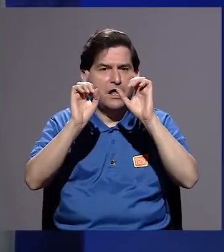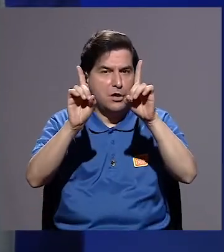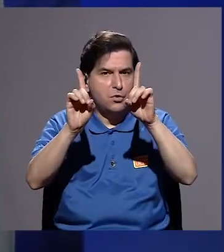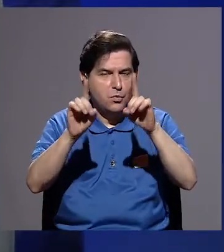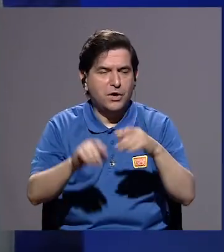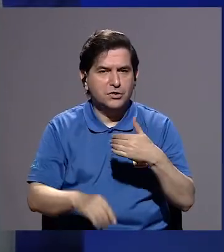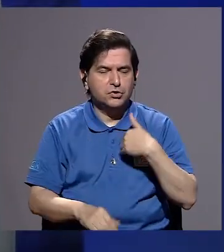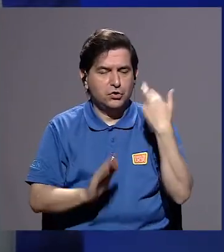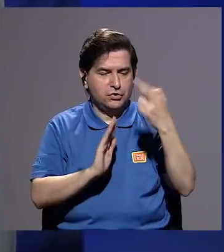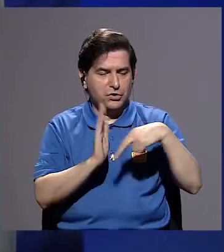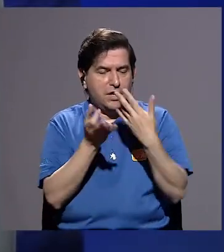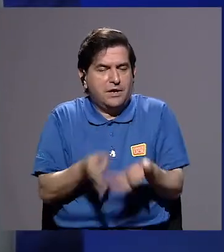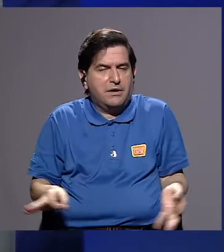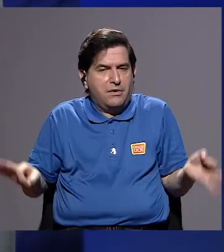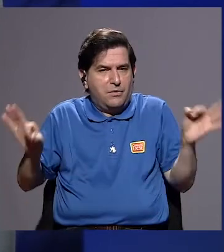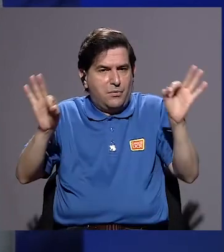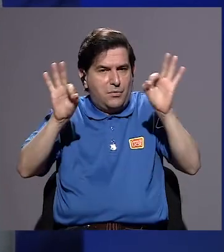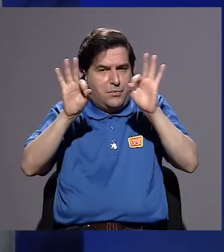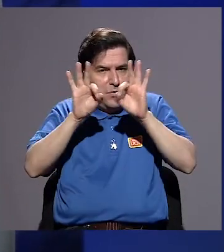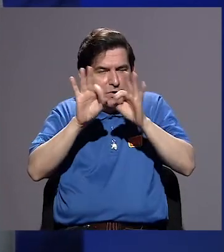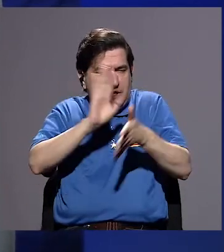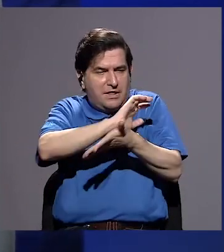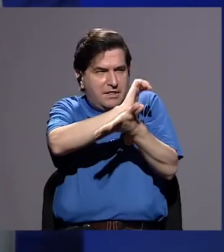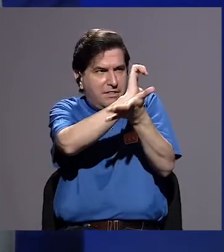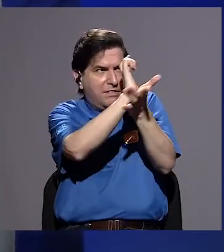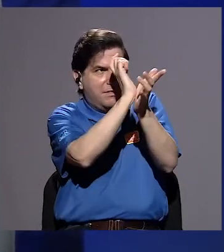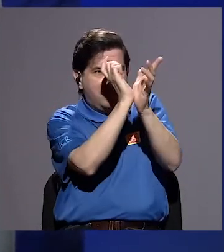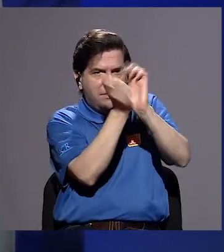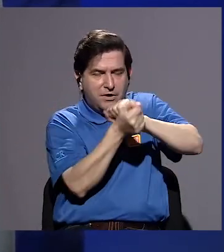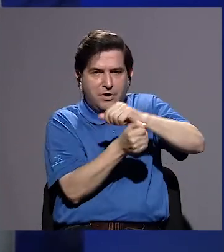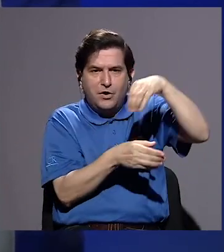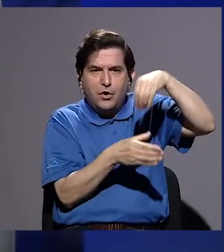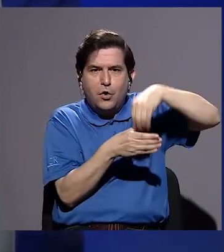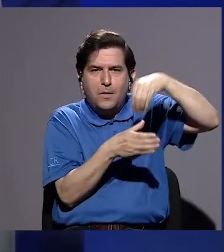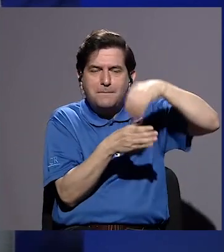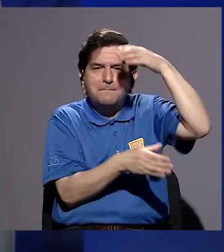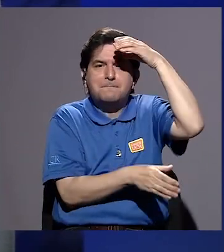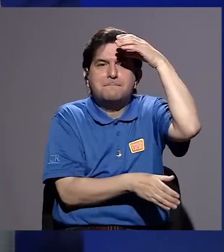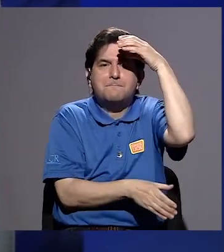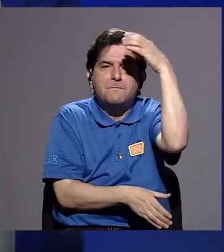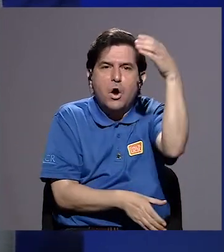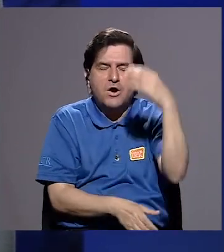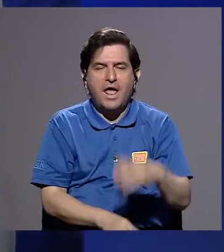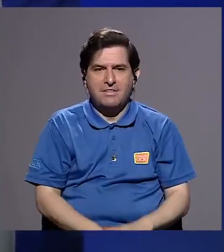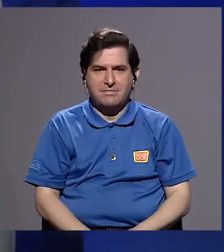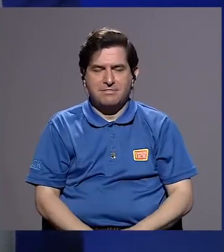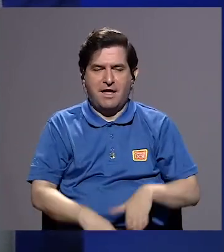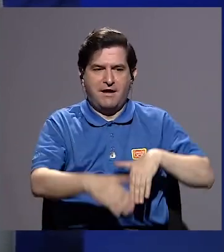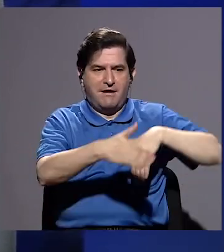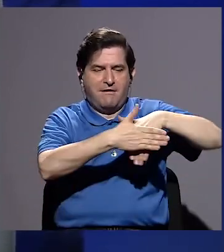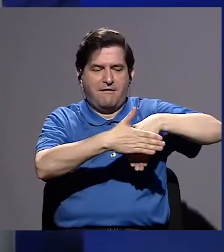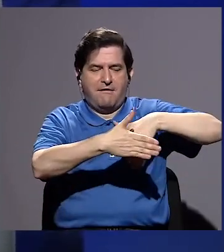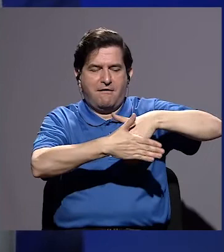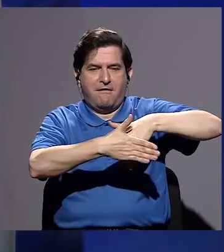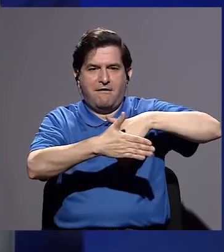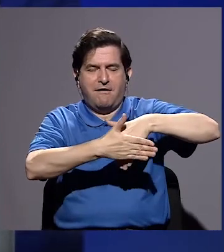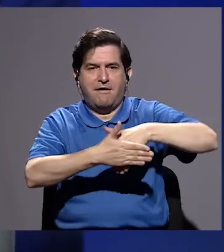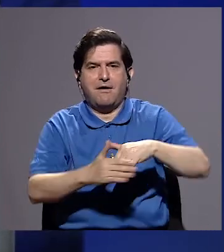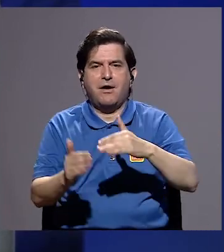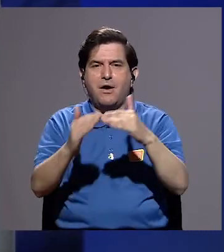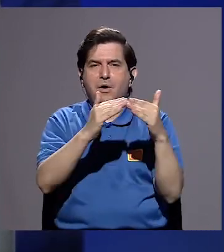tiene un papel fundamental en cambiar los componentes culturales que impiden que